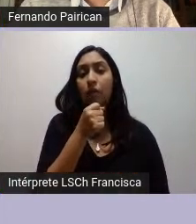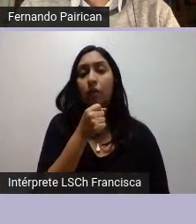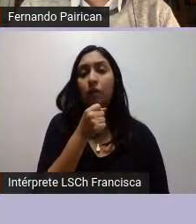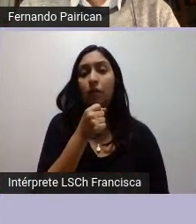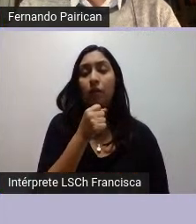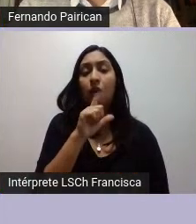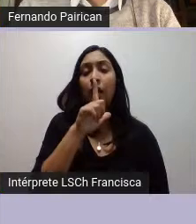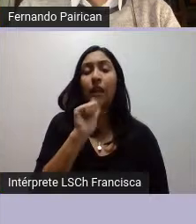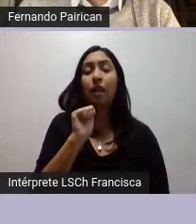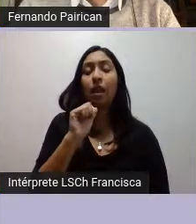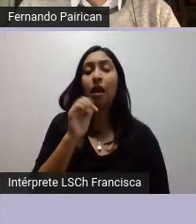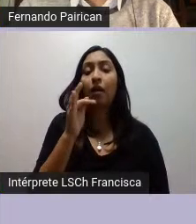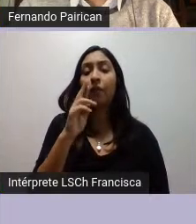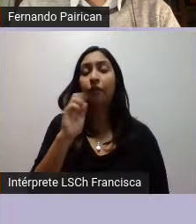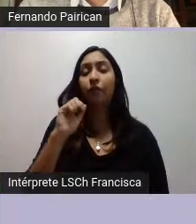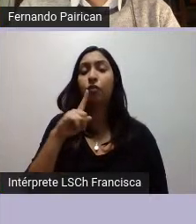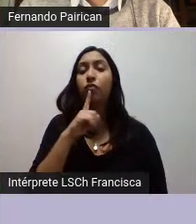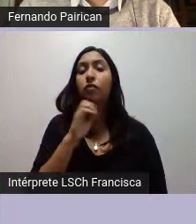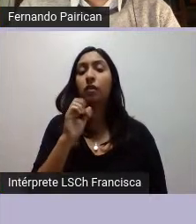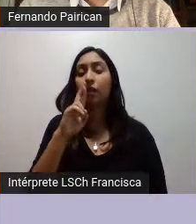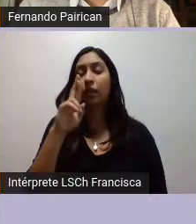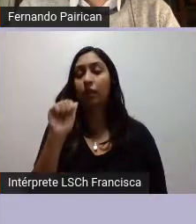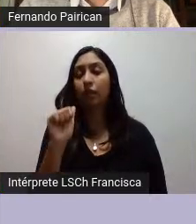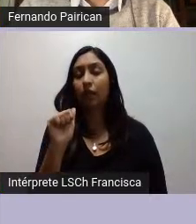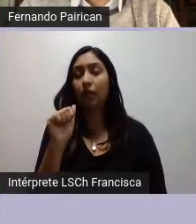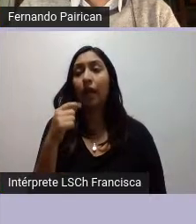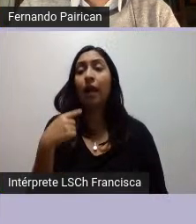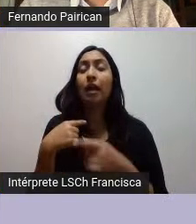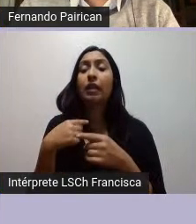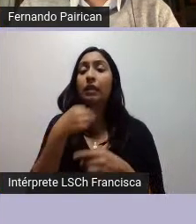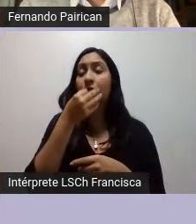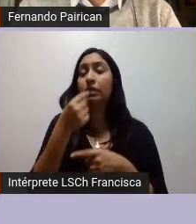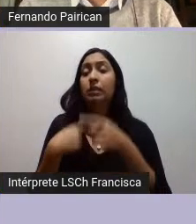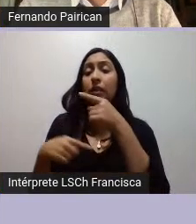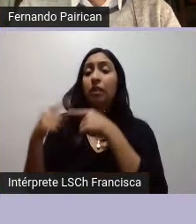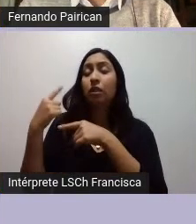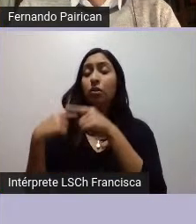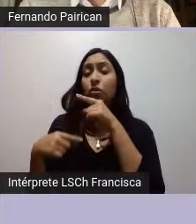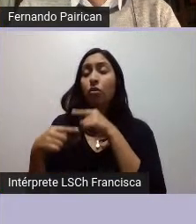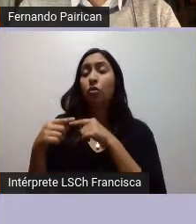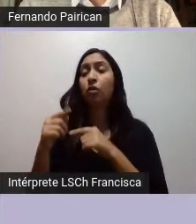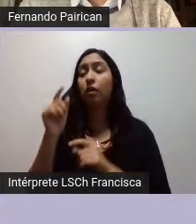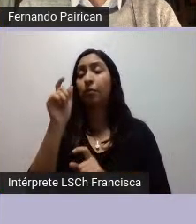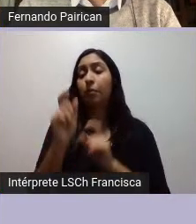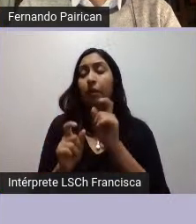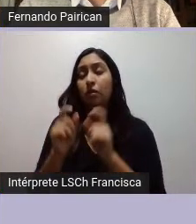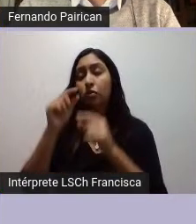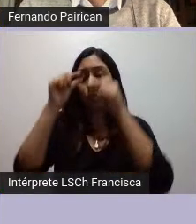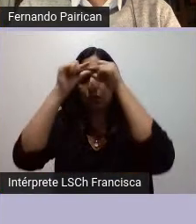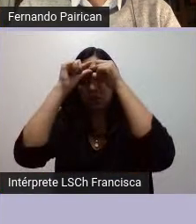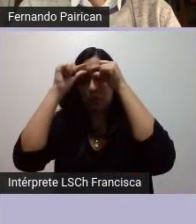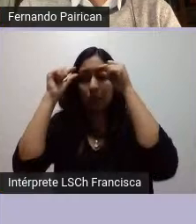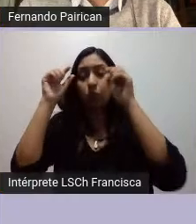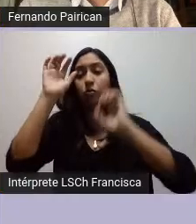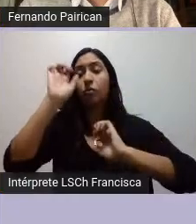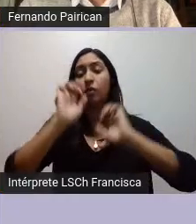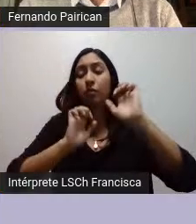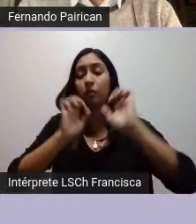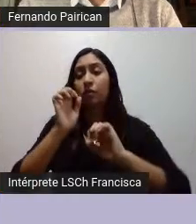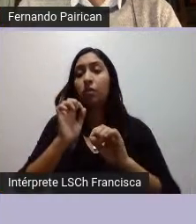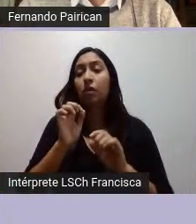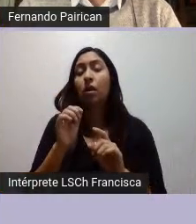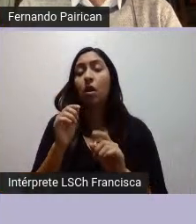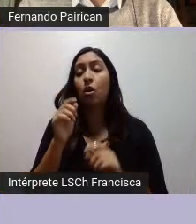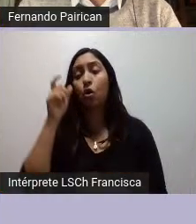rebelde que aborda la historia de colonos mapuches empresarios desde el concepto del periodismo y que permite